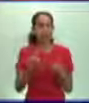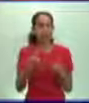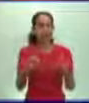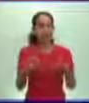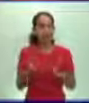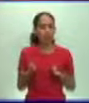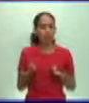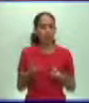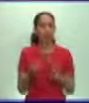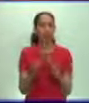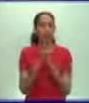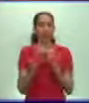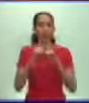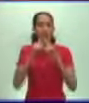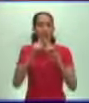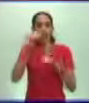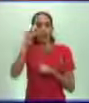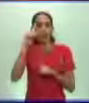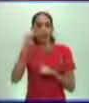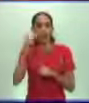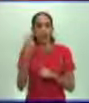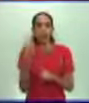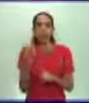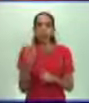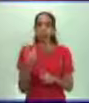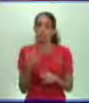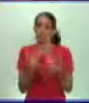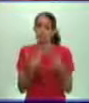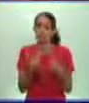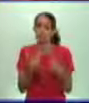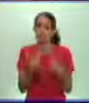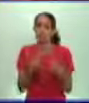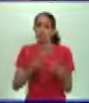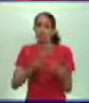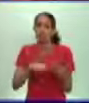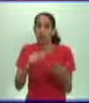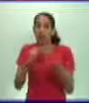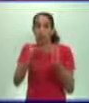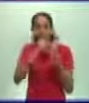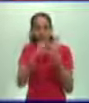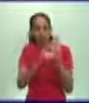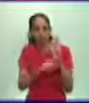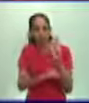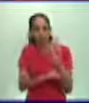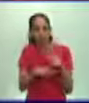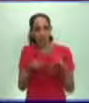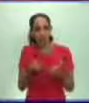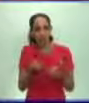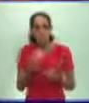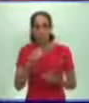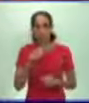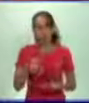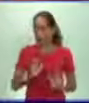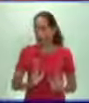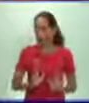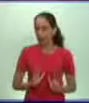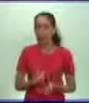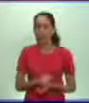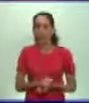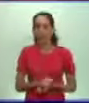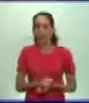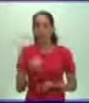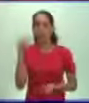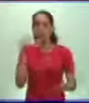y para obtener beneficios económicos. Ejemplo, usted lo recordará, quizás de aquellos que participaban en la muerte